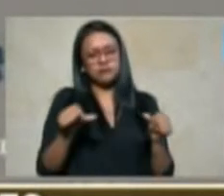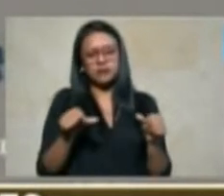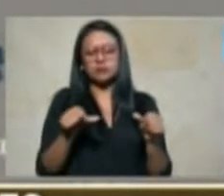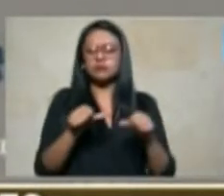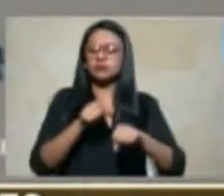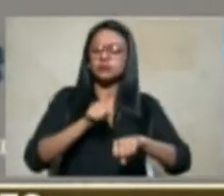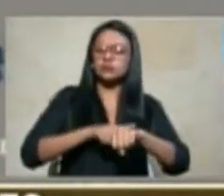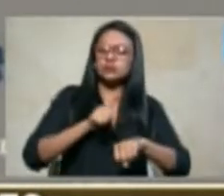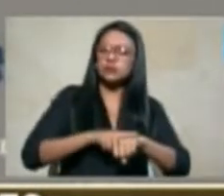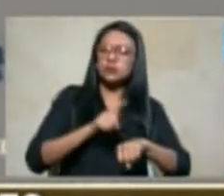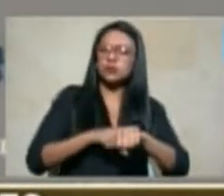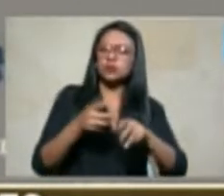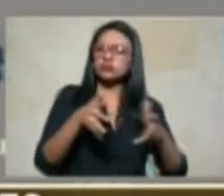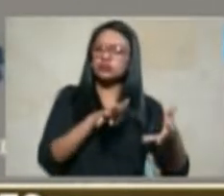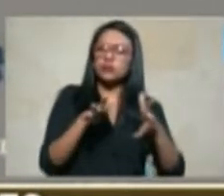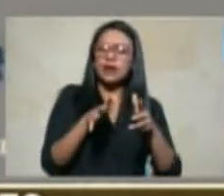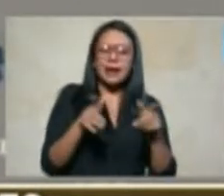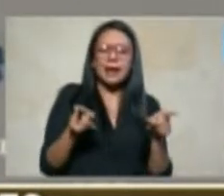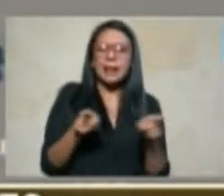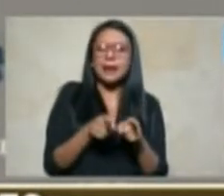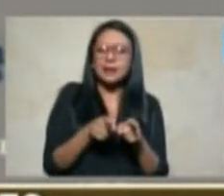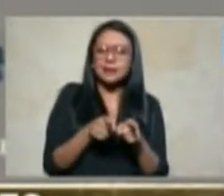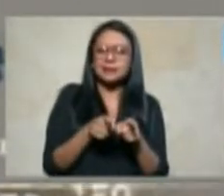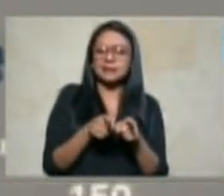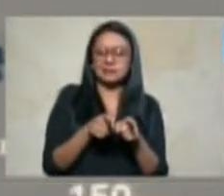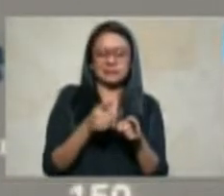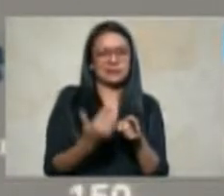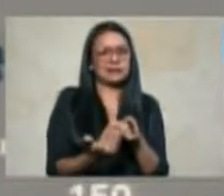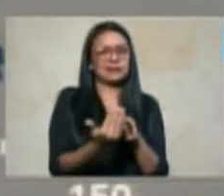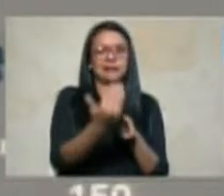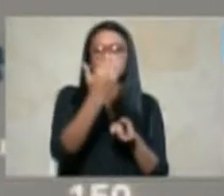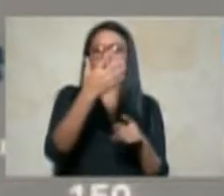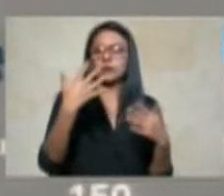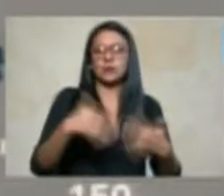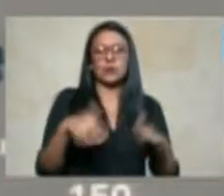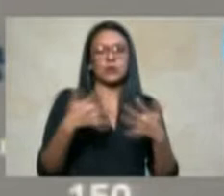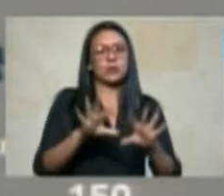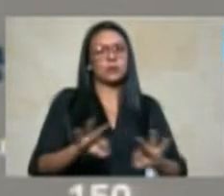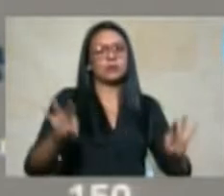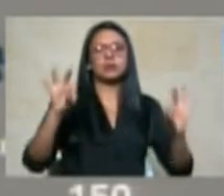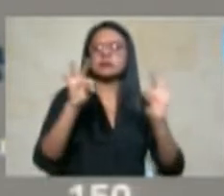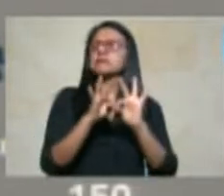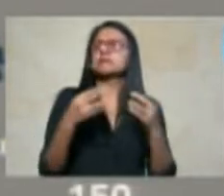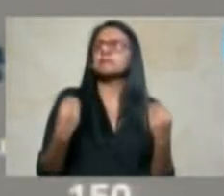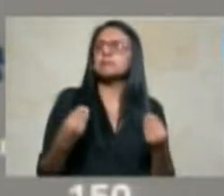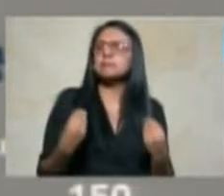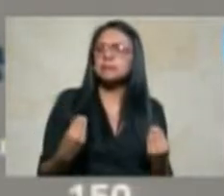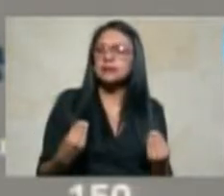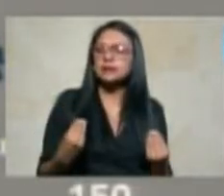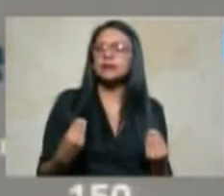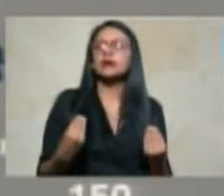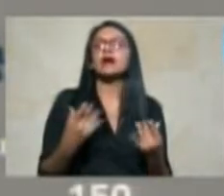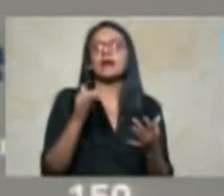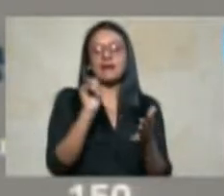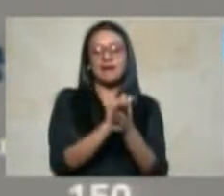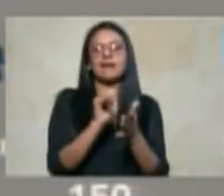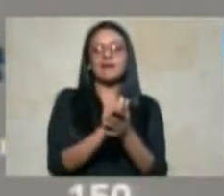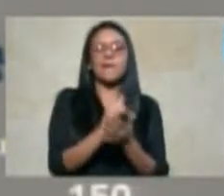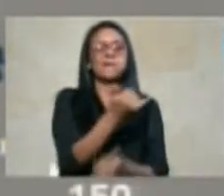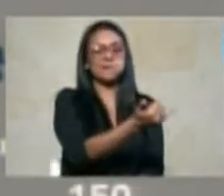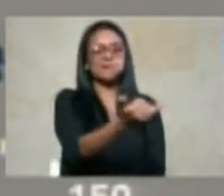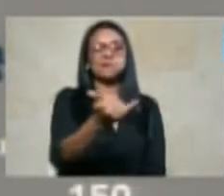corto unos beneficios muy importantes para una población que por supuesto fue la